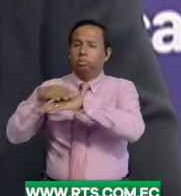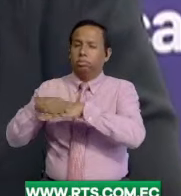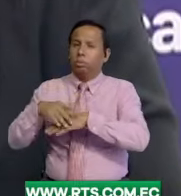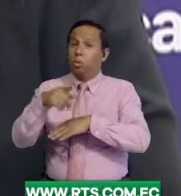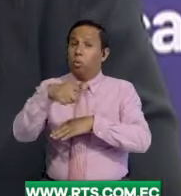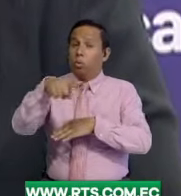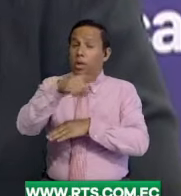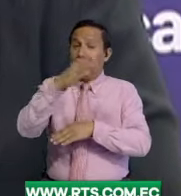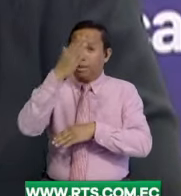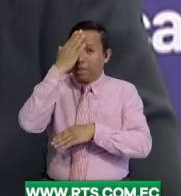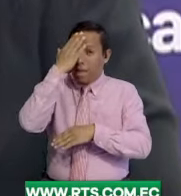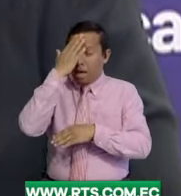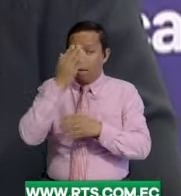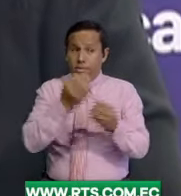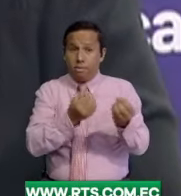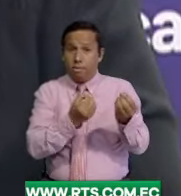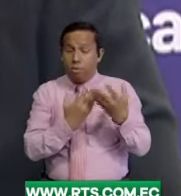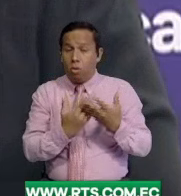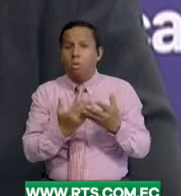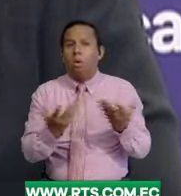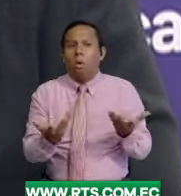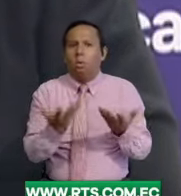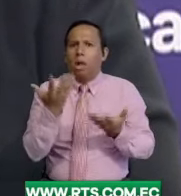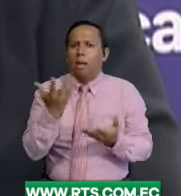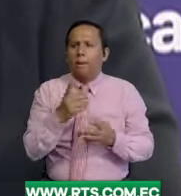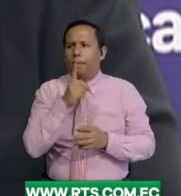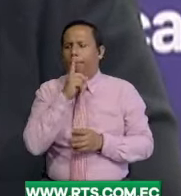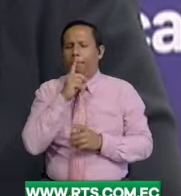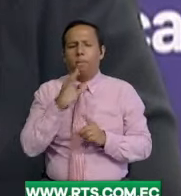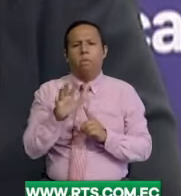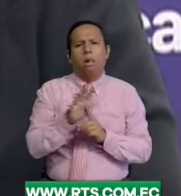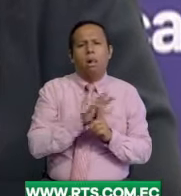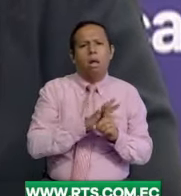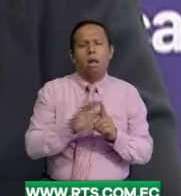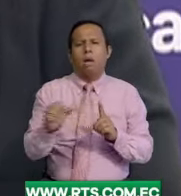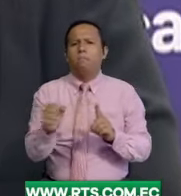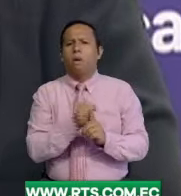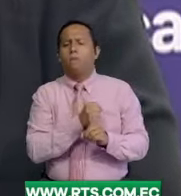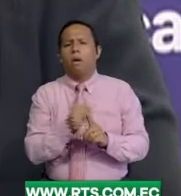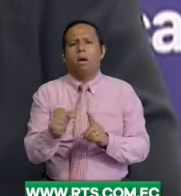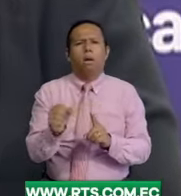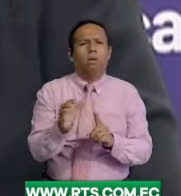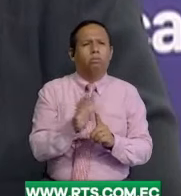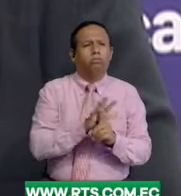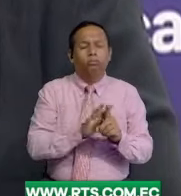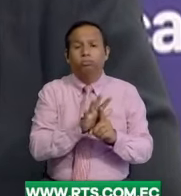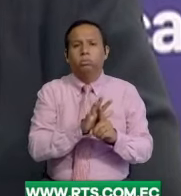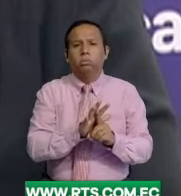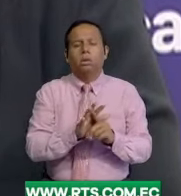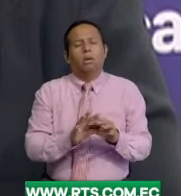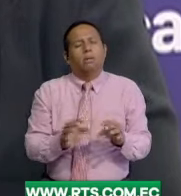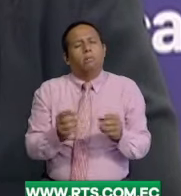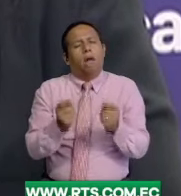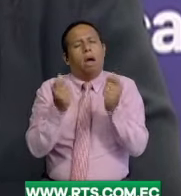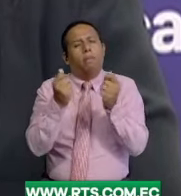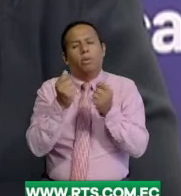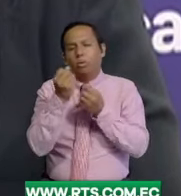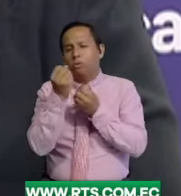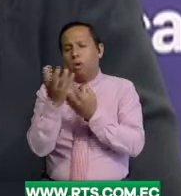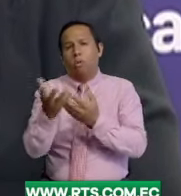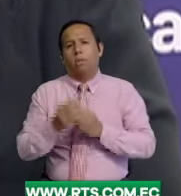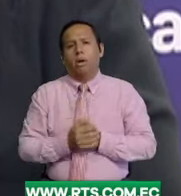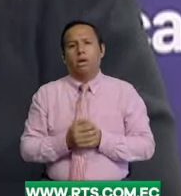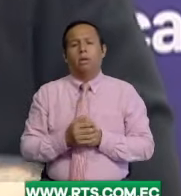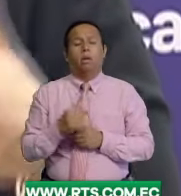existe o ha existido algún hecho de violencia, cualquiera que fuera, tienen que comunicarlo de manera inmediata. No necesariamente